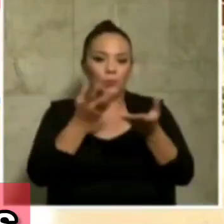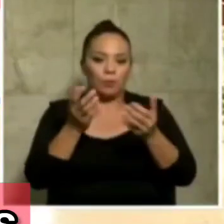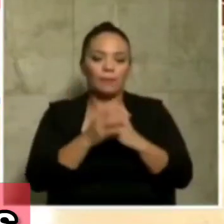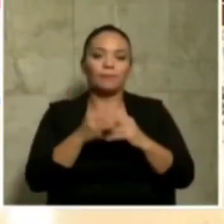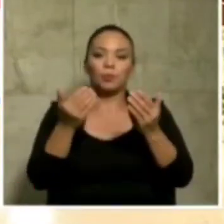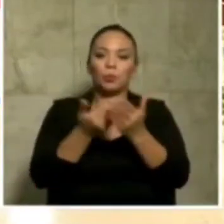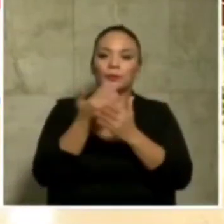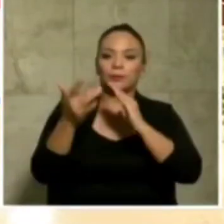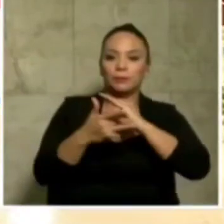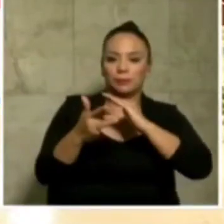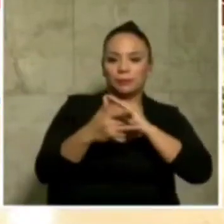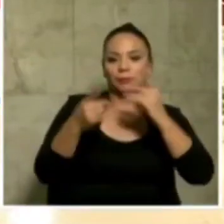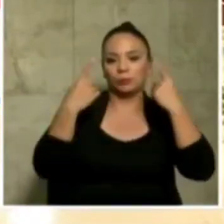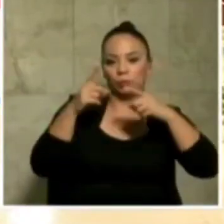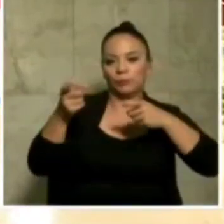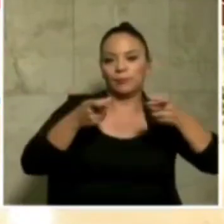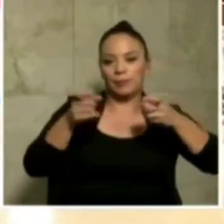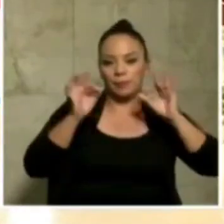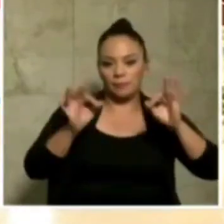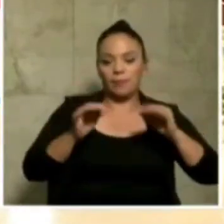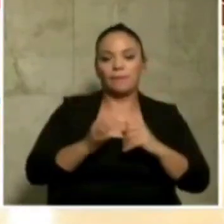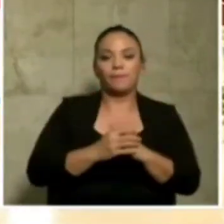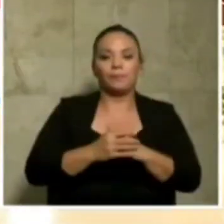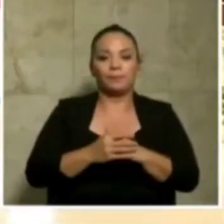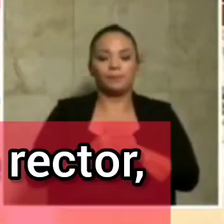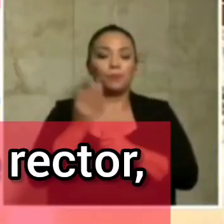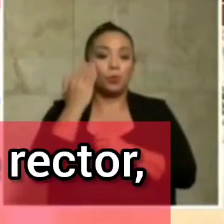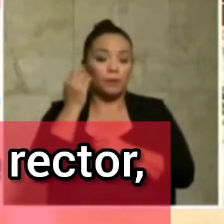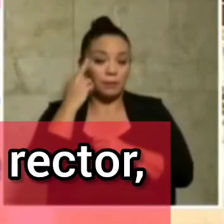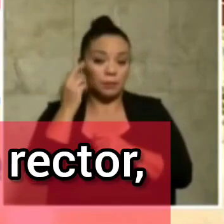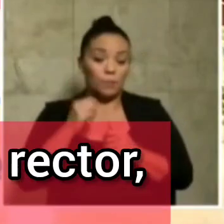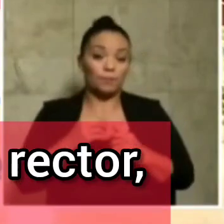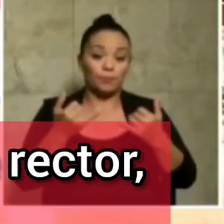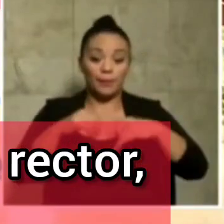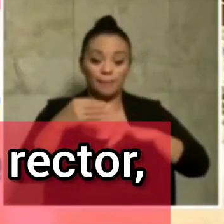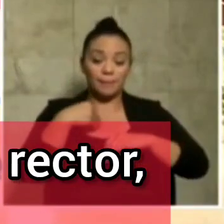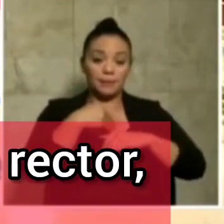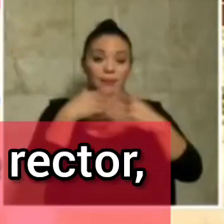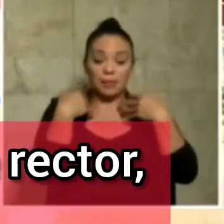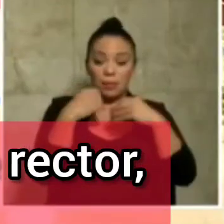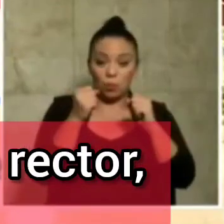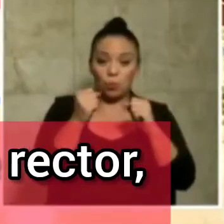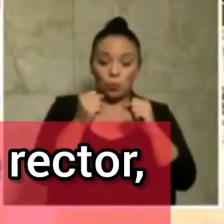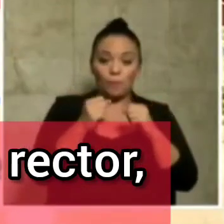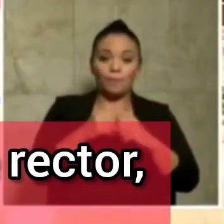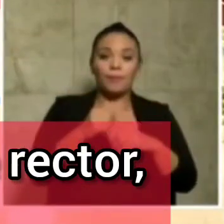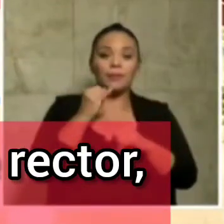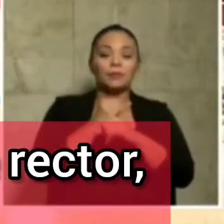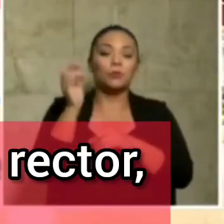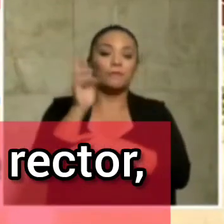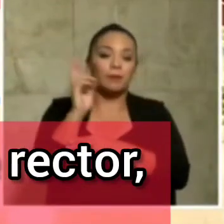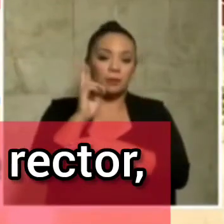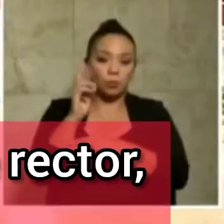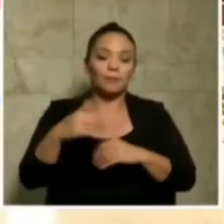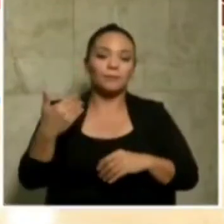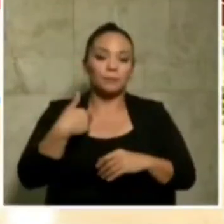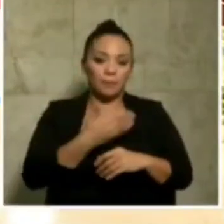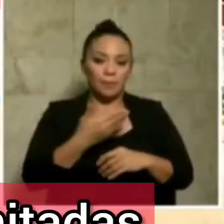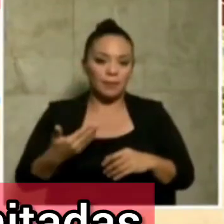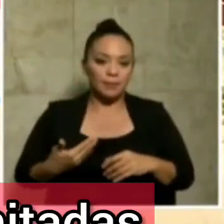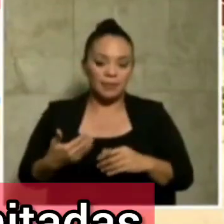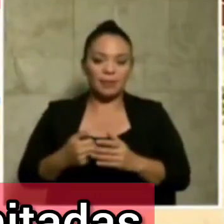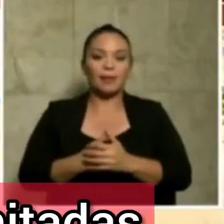nuevas tecnologías para poderlo manejar. ¿Y por qué? Aunque el Ministerio de Salud es el entre rector, señor Presidente,